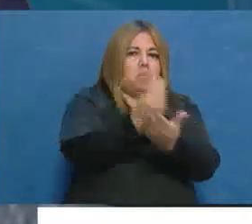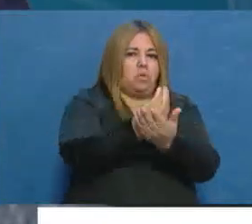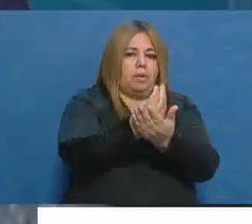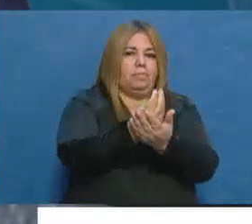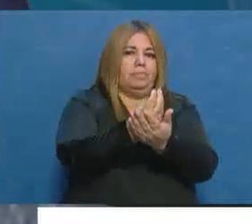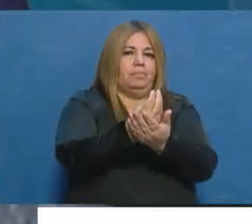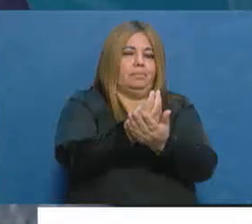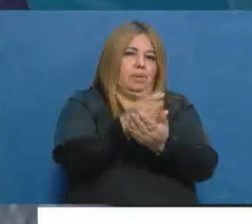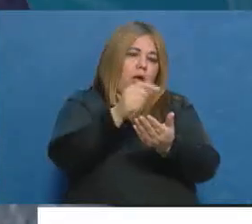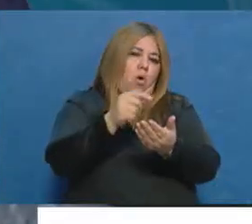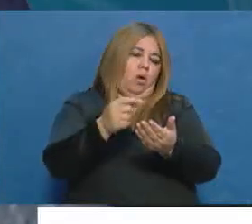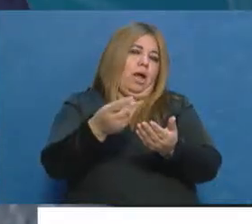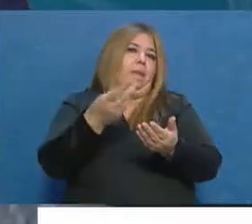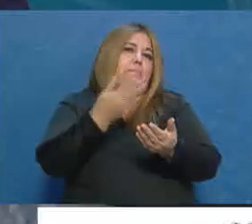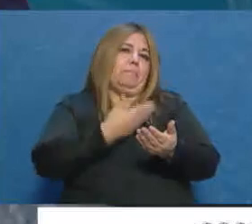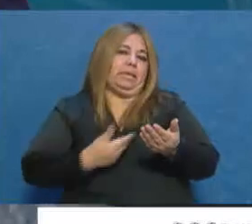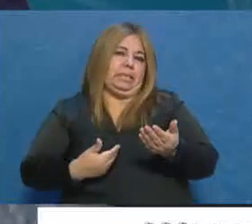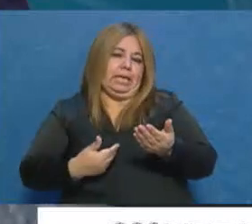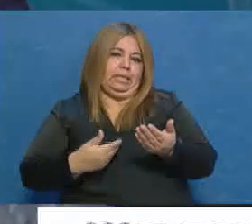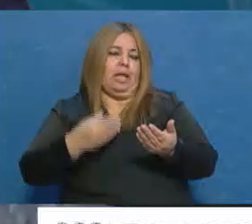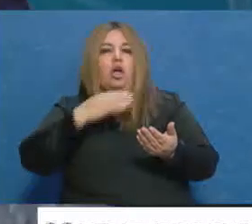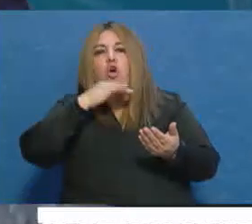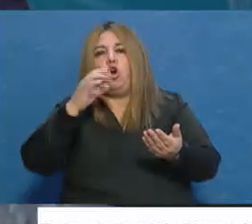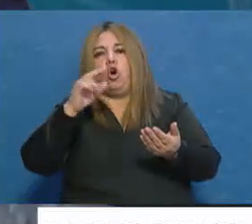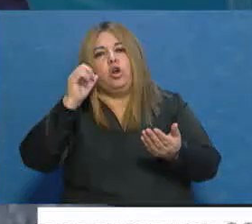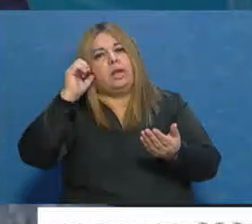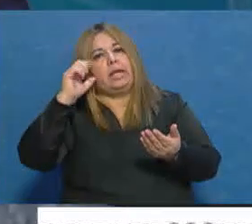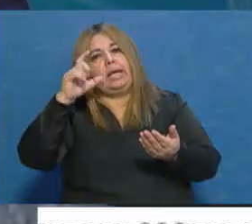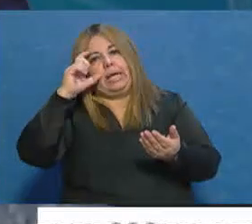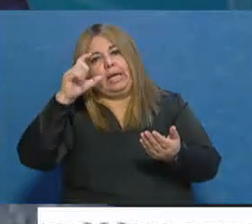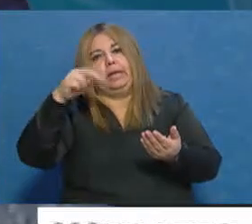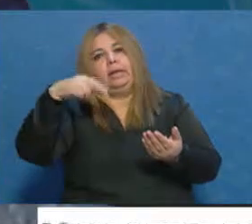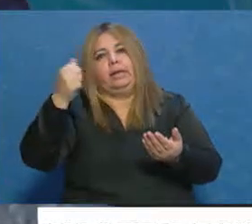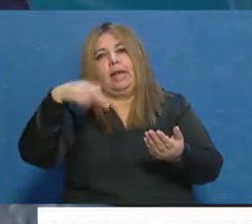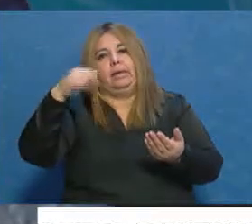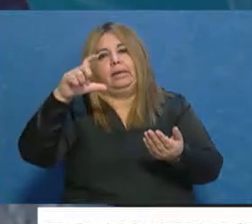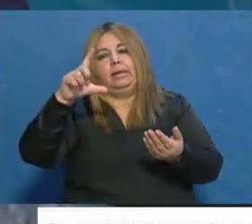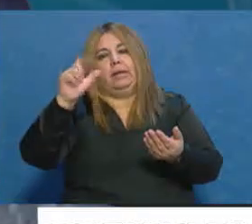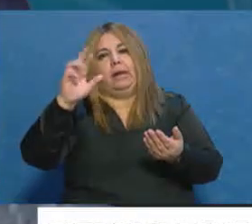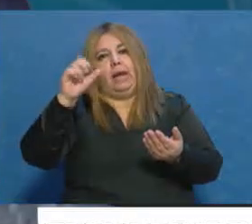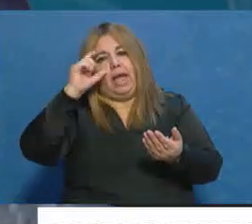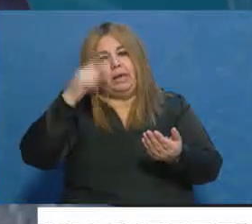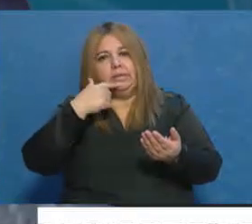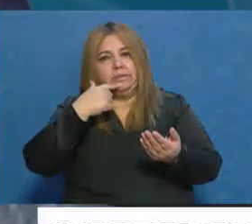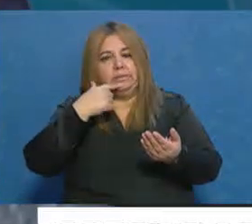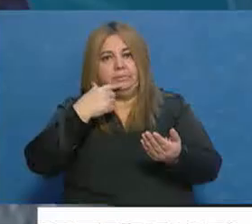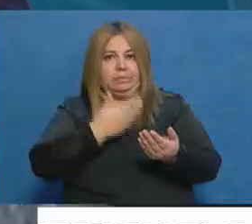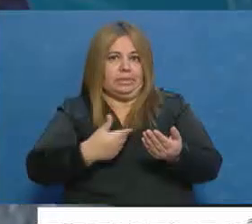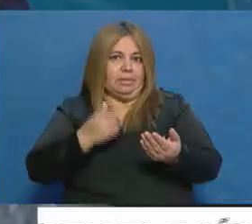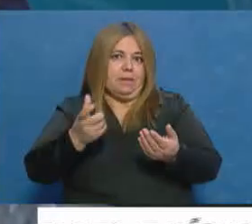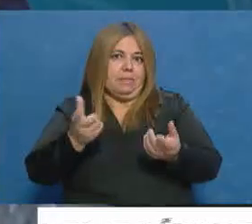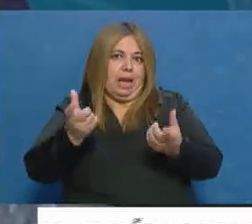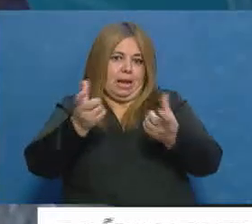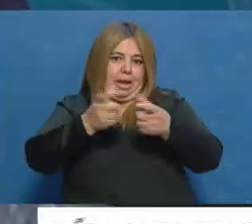Justicia que deja vacante Jorge Nanclares con su renuncia. Renuncia que ya fue aceptada y publicada en el boletín oficial.